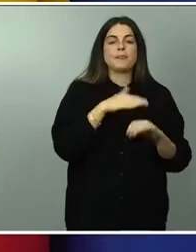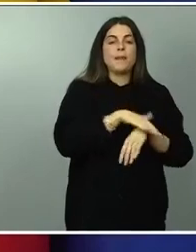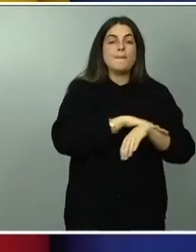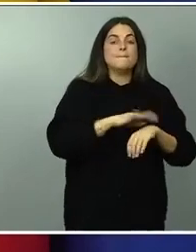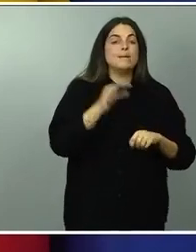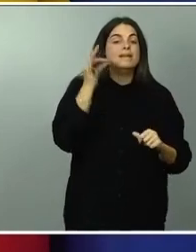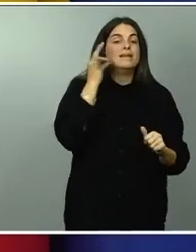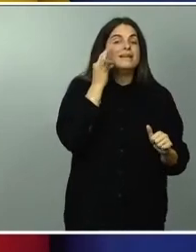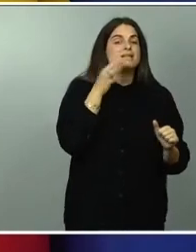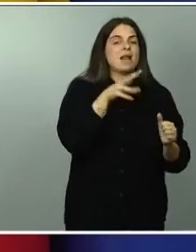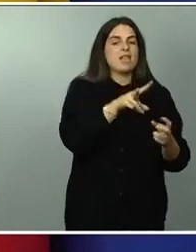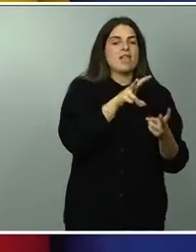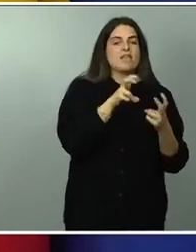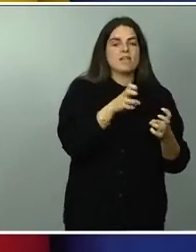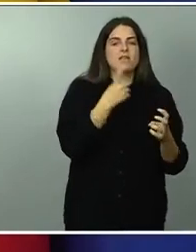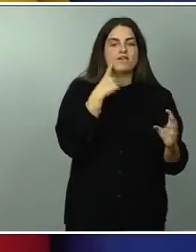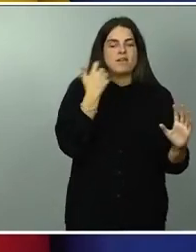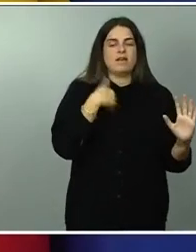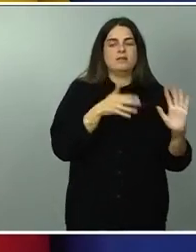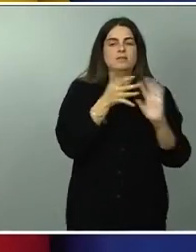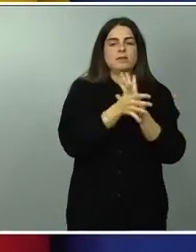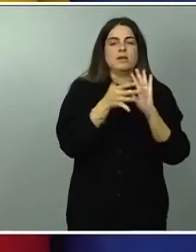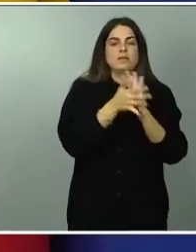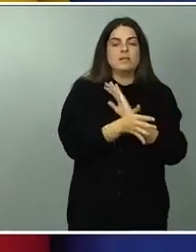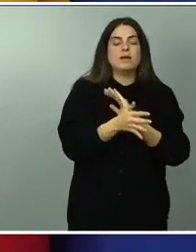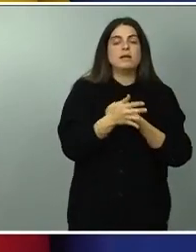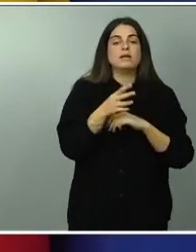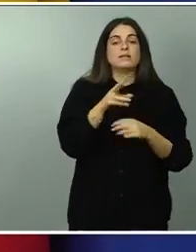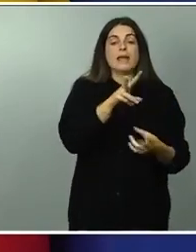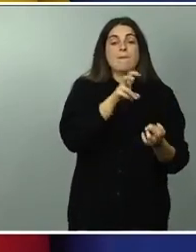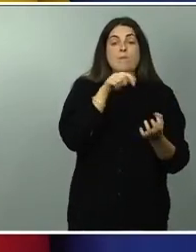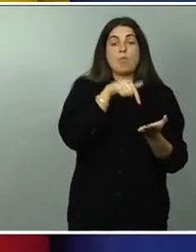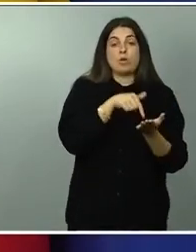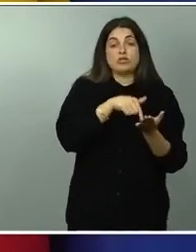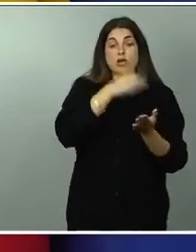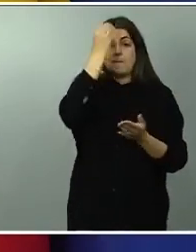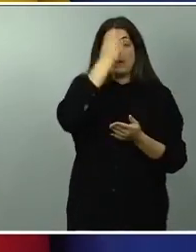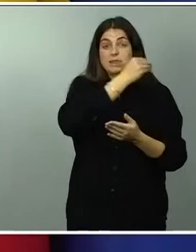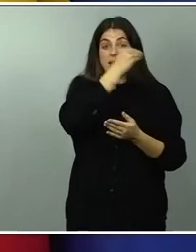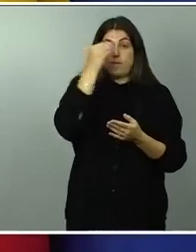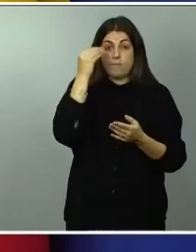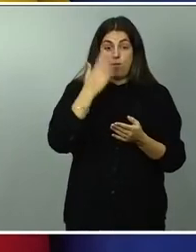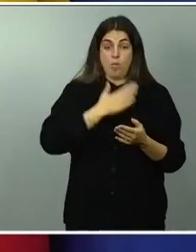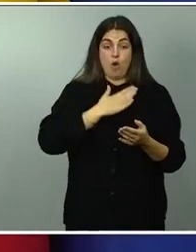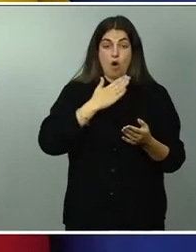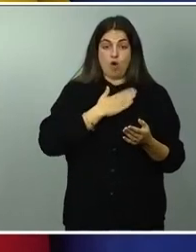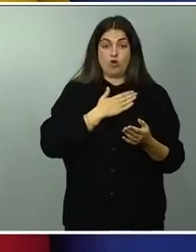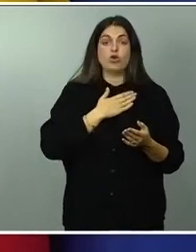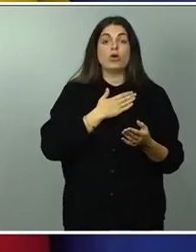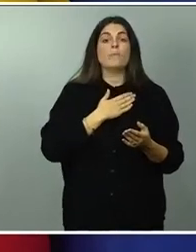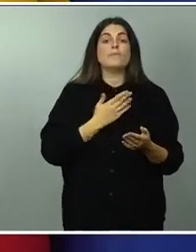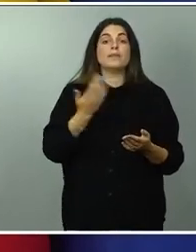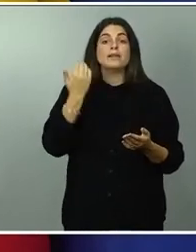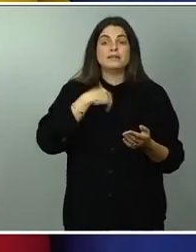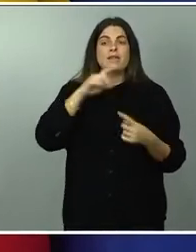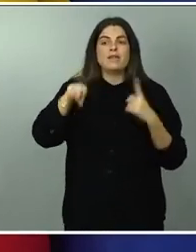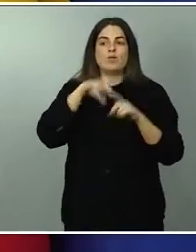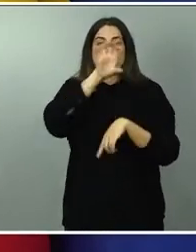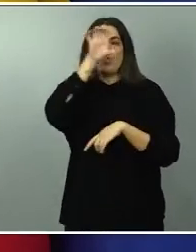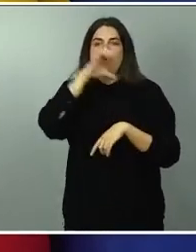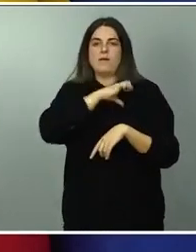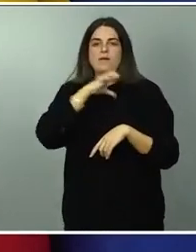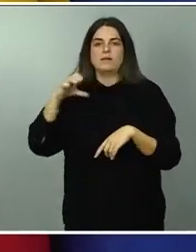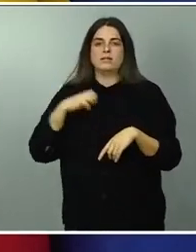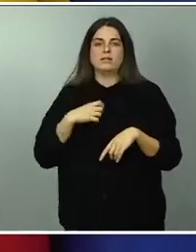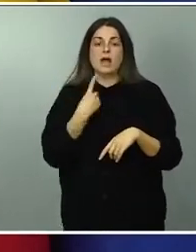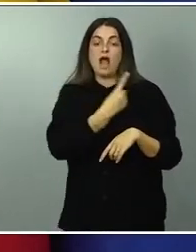el impuesto de patrimonio las grandes fortunas y sin embargo luego son las comunidades autónomas que menos invierte por alumno en la educación